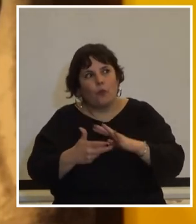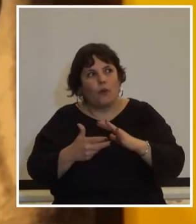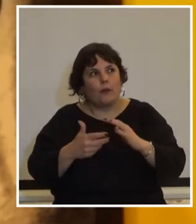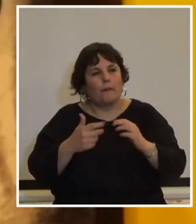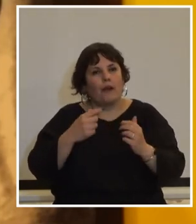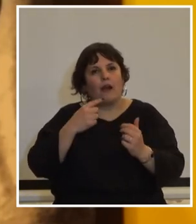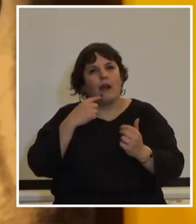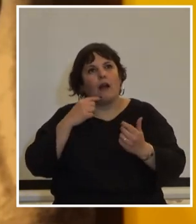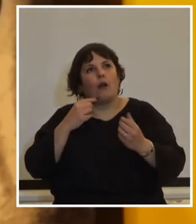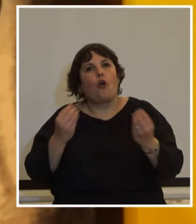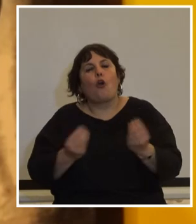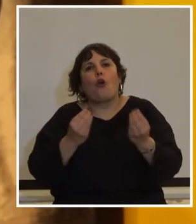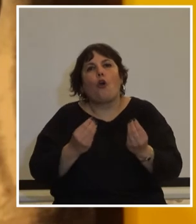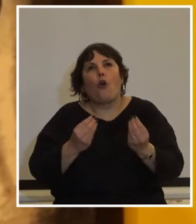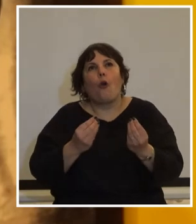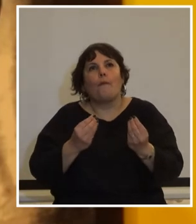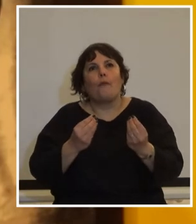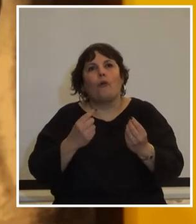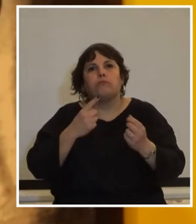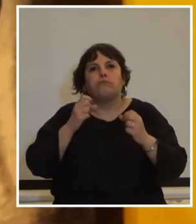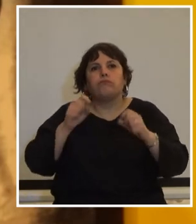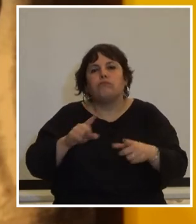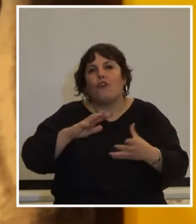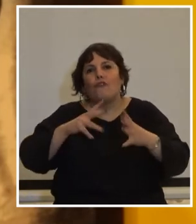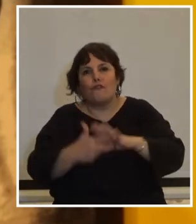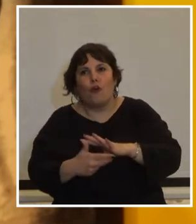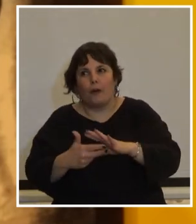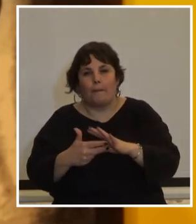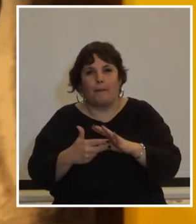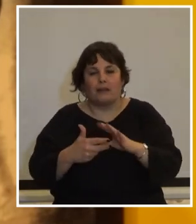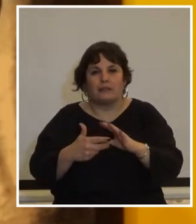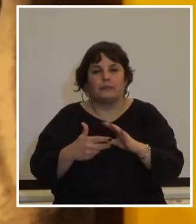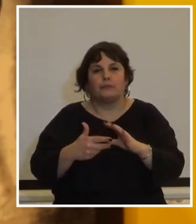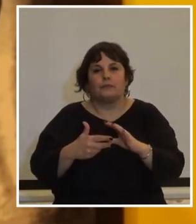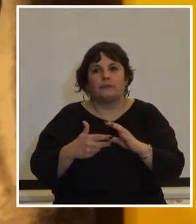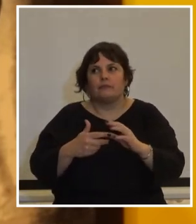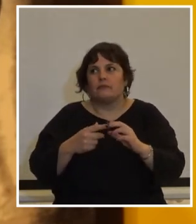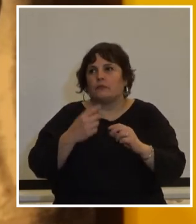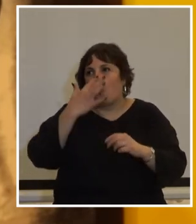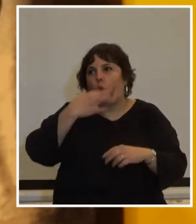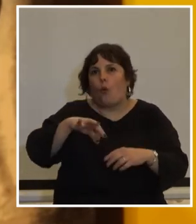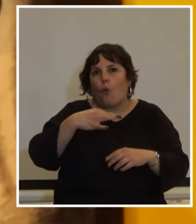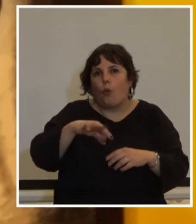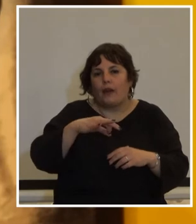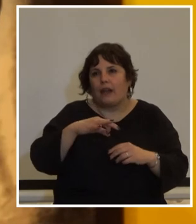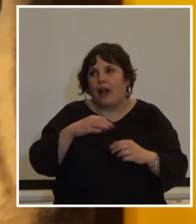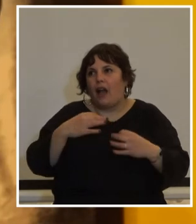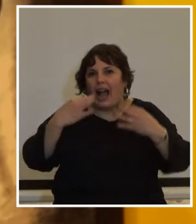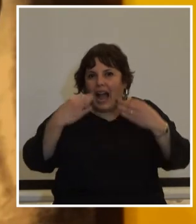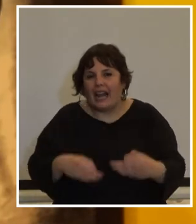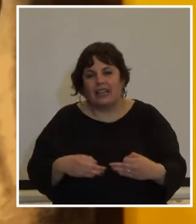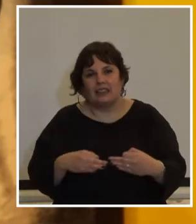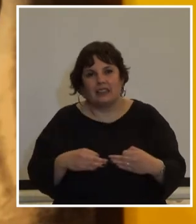sindicales teníamos de que las formas democráticas eran las únicas que garantizaban